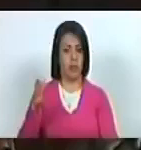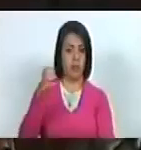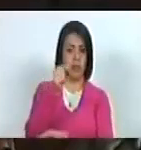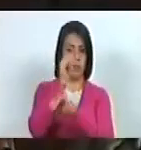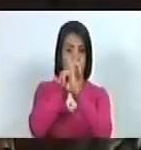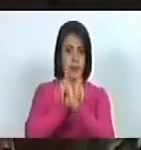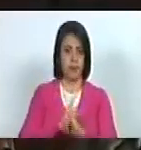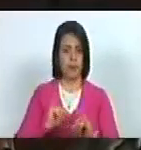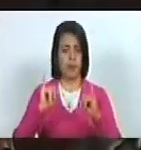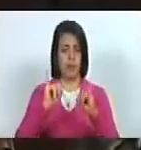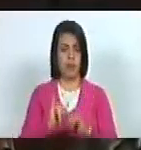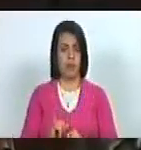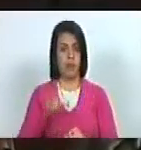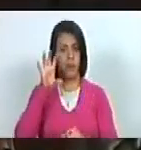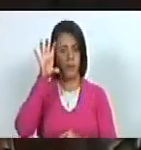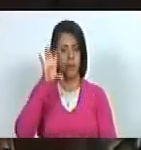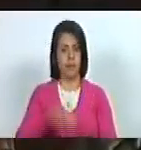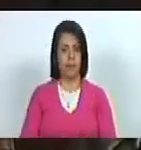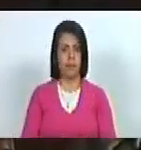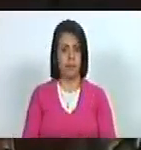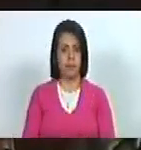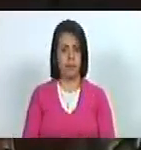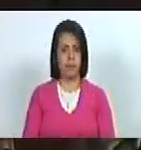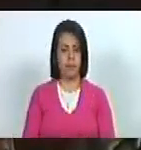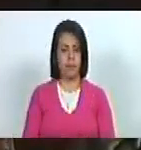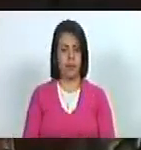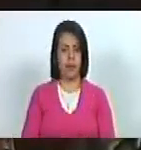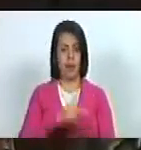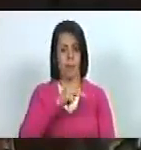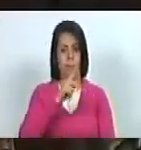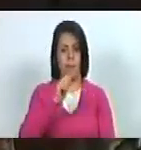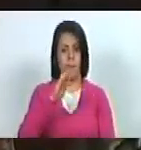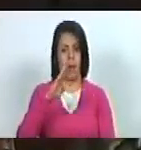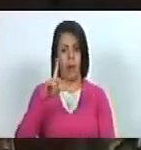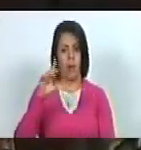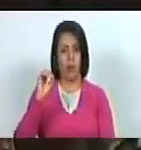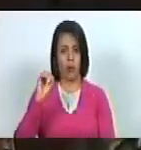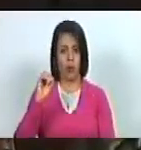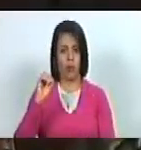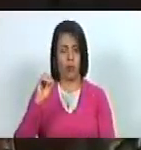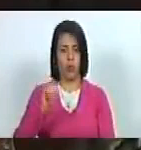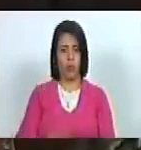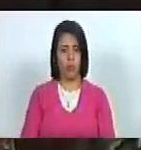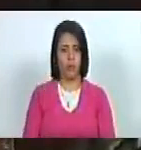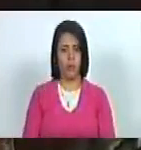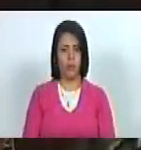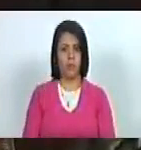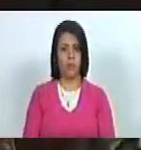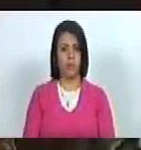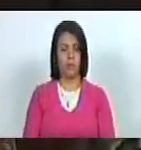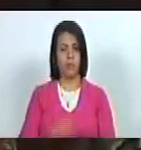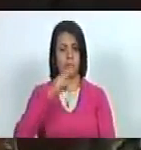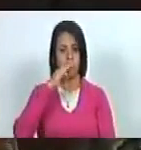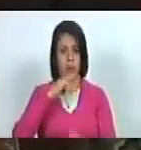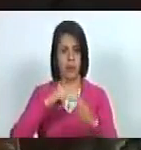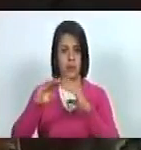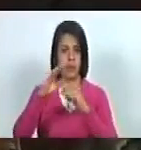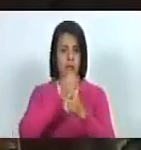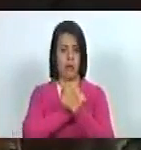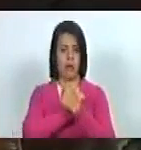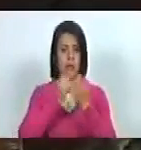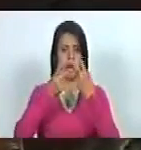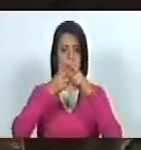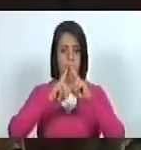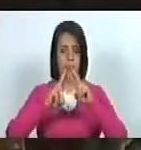la independencia de la patria Pablo de la Cruz Aldana con su mensaje de amor y de